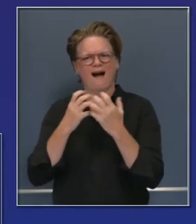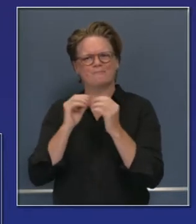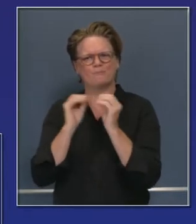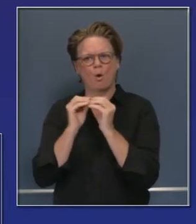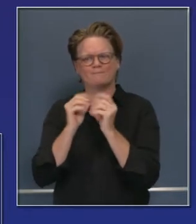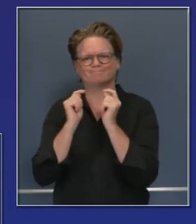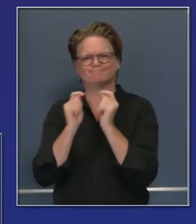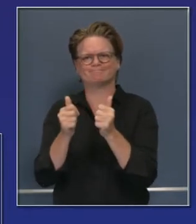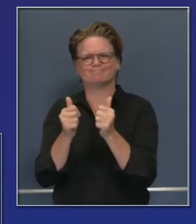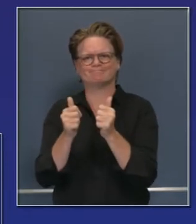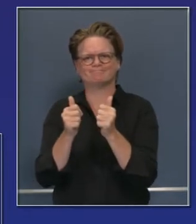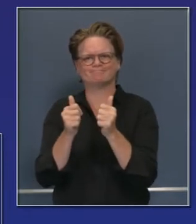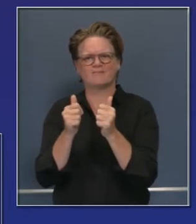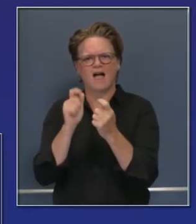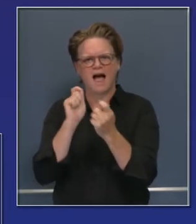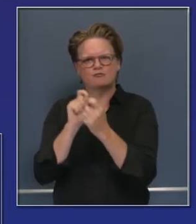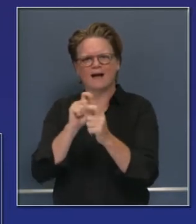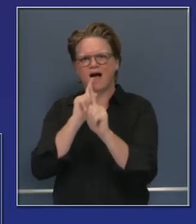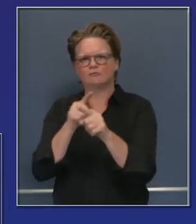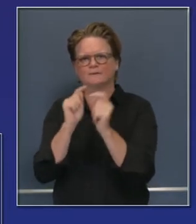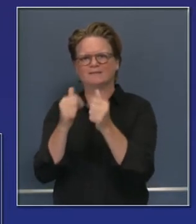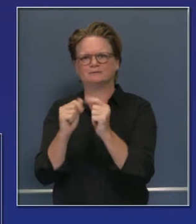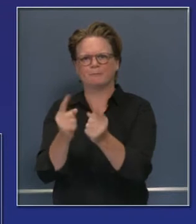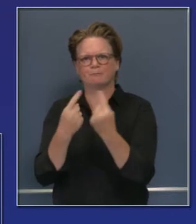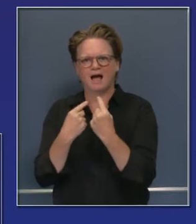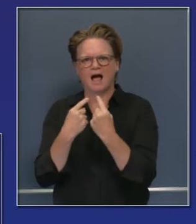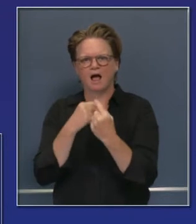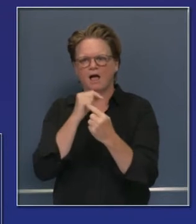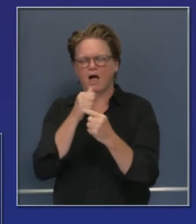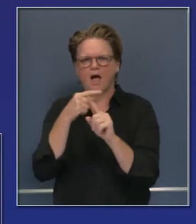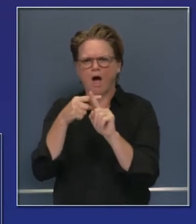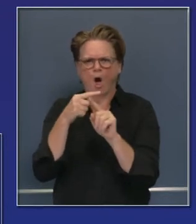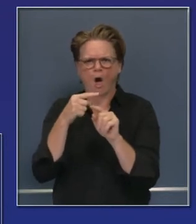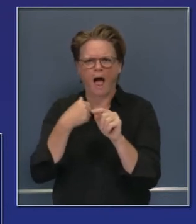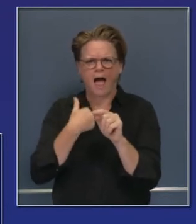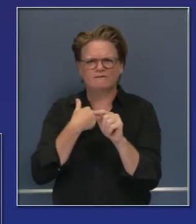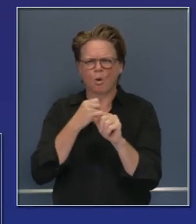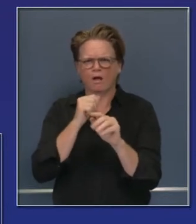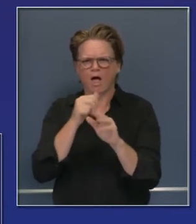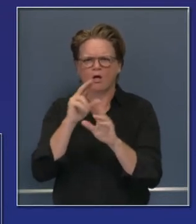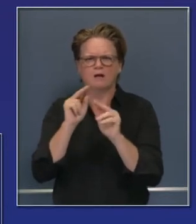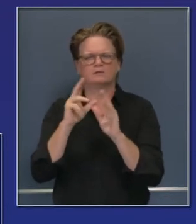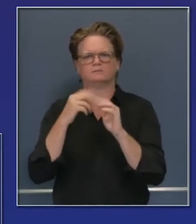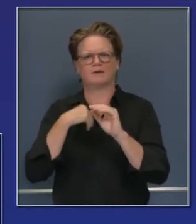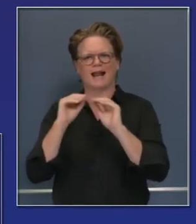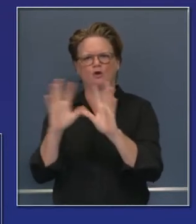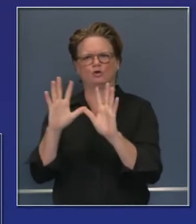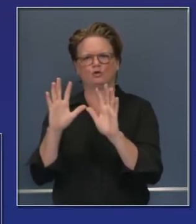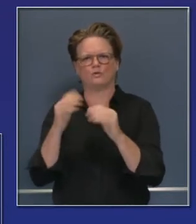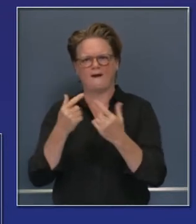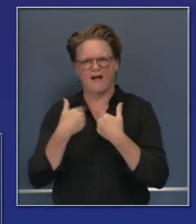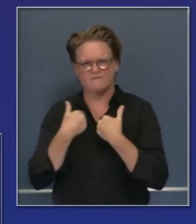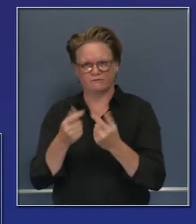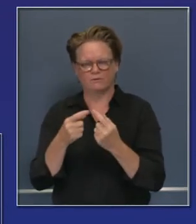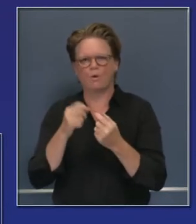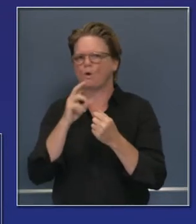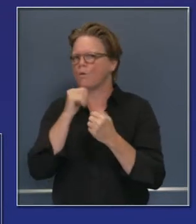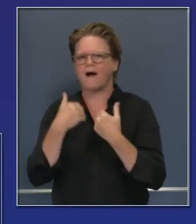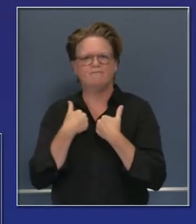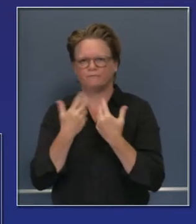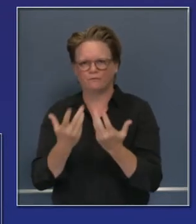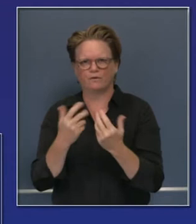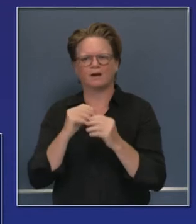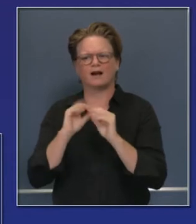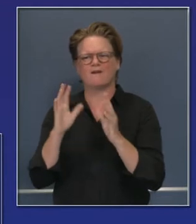y la idea es que baje el costo para todo el mundo. Eso es lo que el gobierno federal debería estar haciendo y si lo hubiera hecho el gobierno federal hace cierto tiempo, no